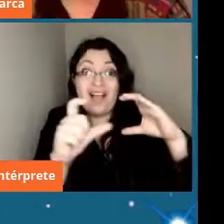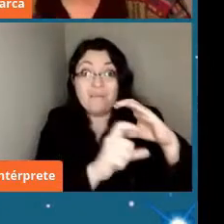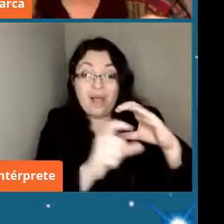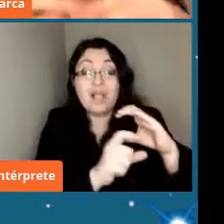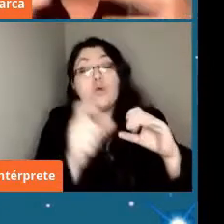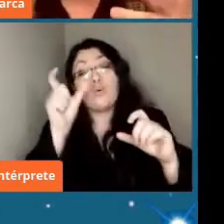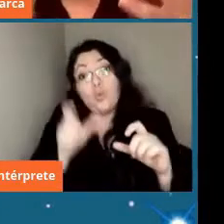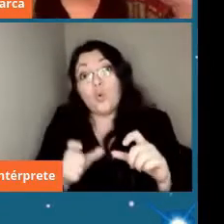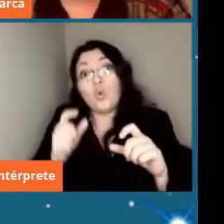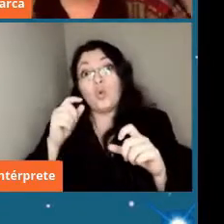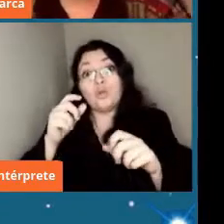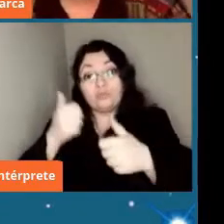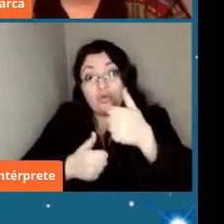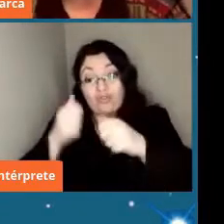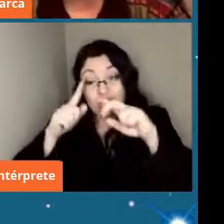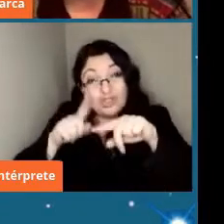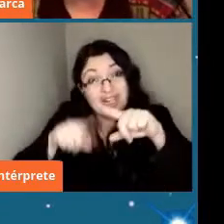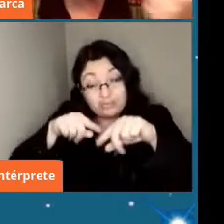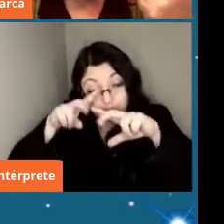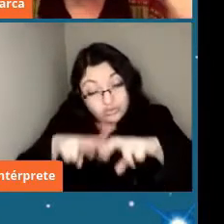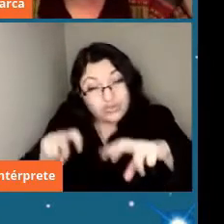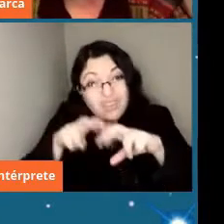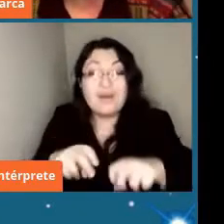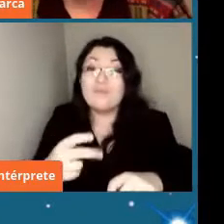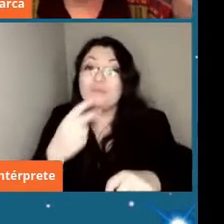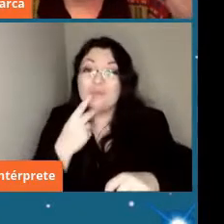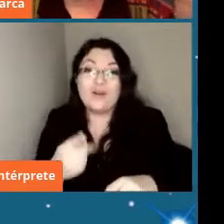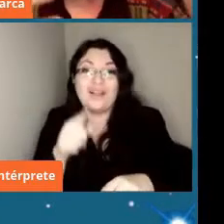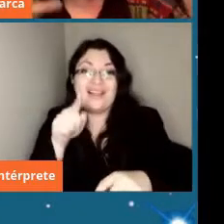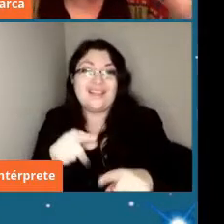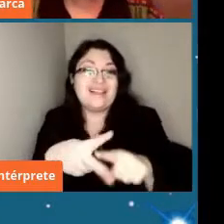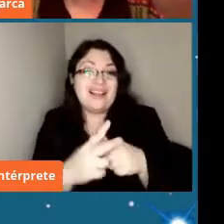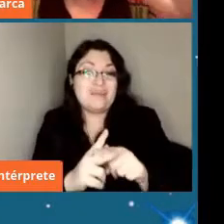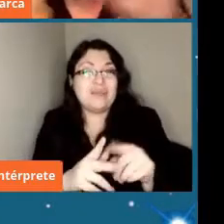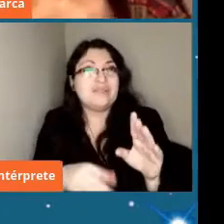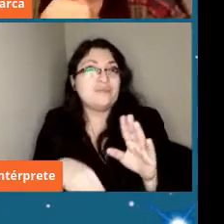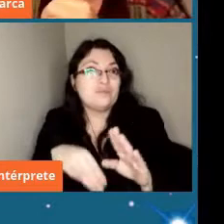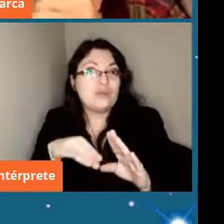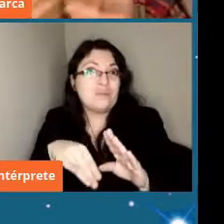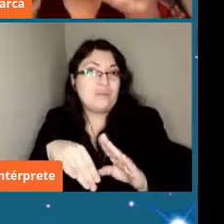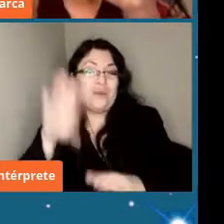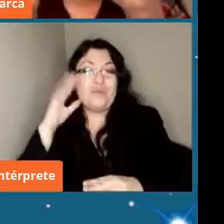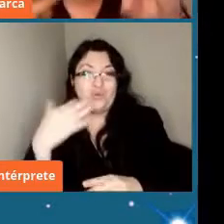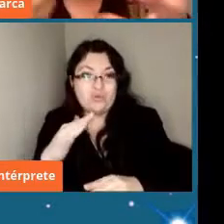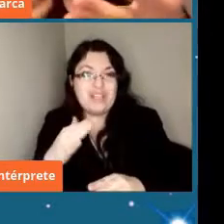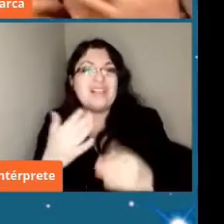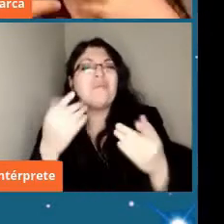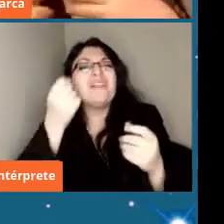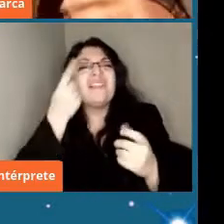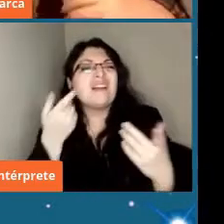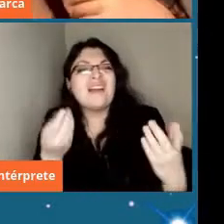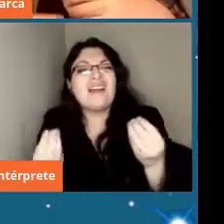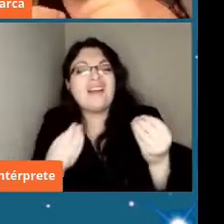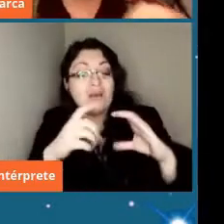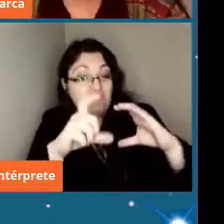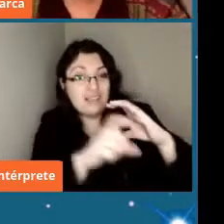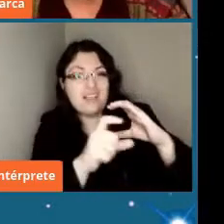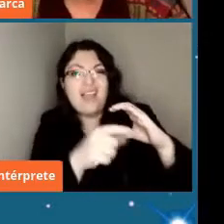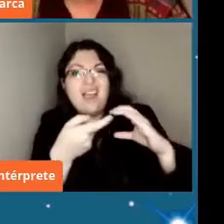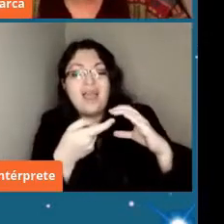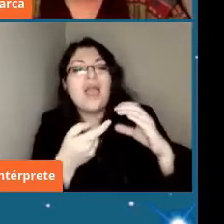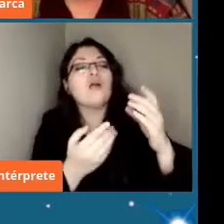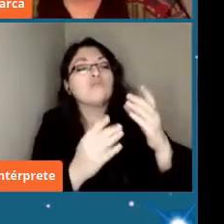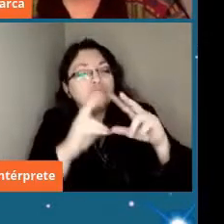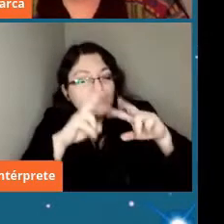geóloga ya que la principal herramienta para tratar de entender lo que pasó en Marte es a través del estudio de sus